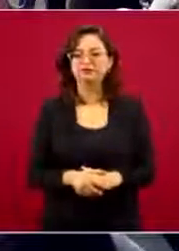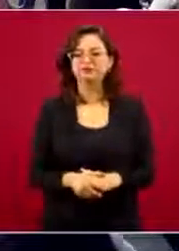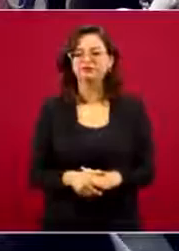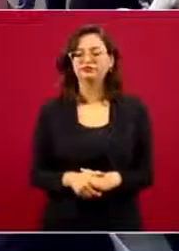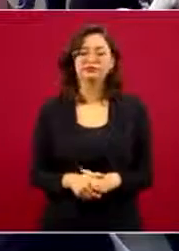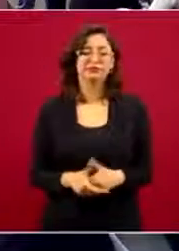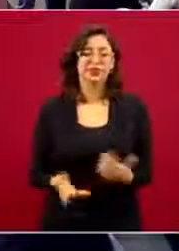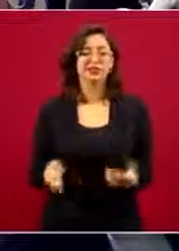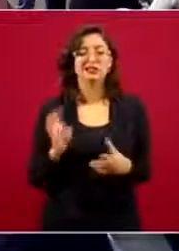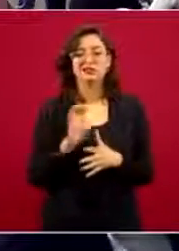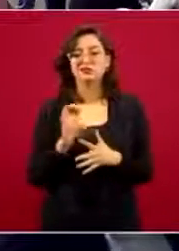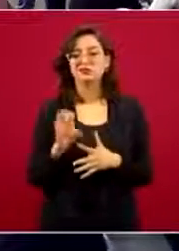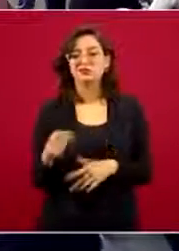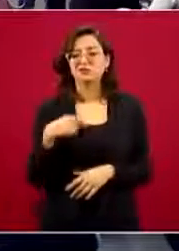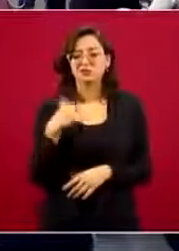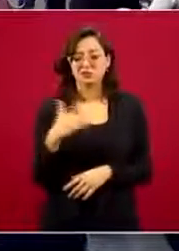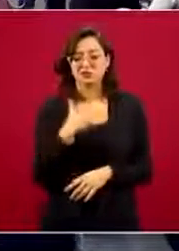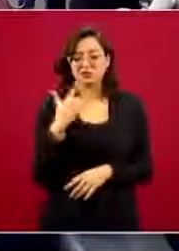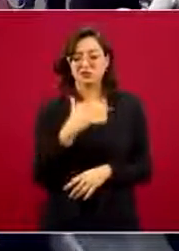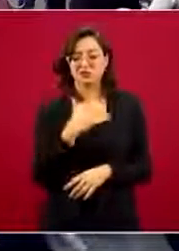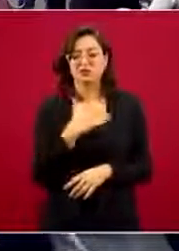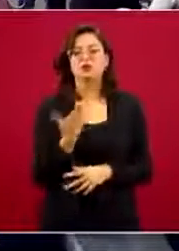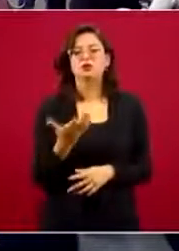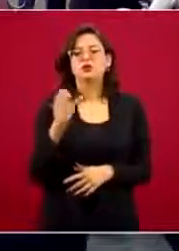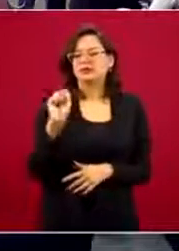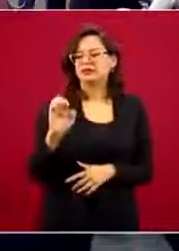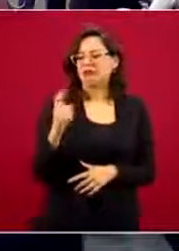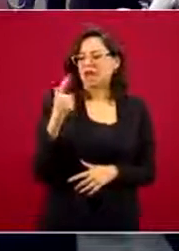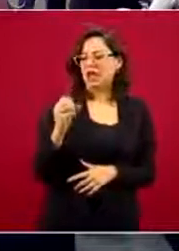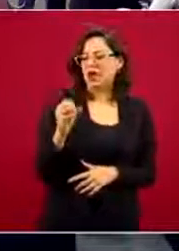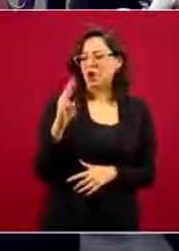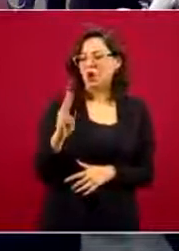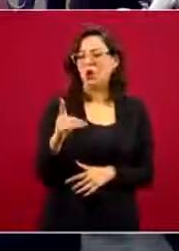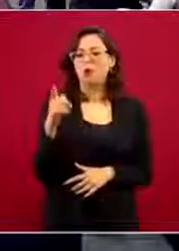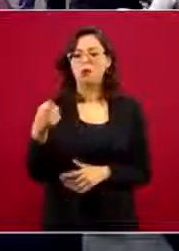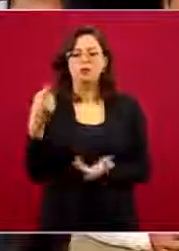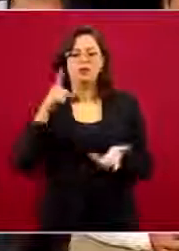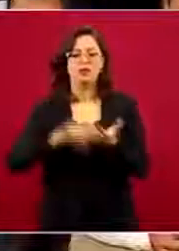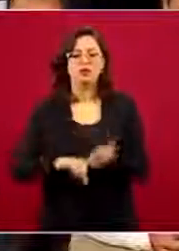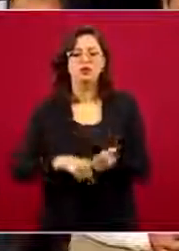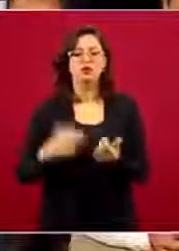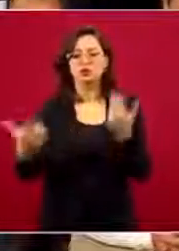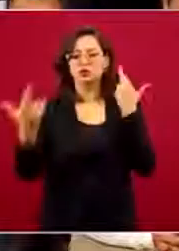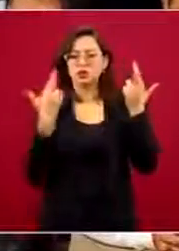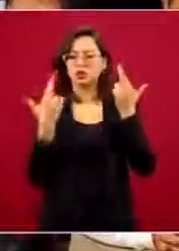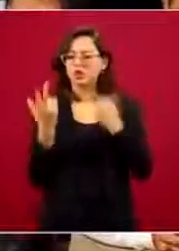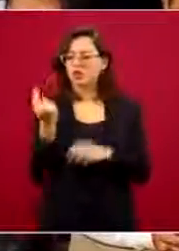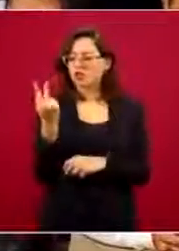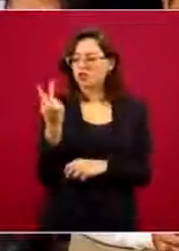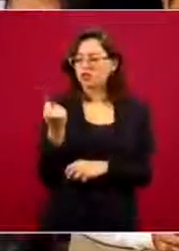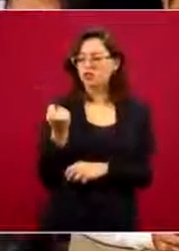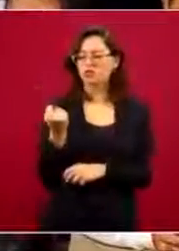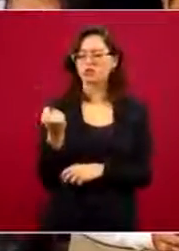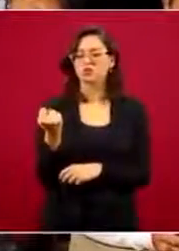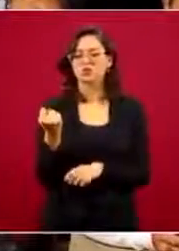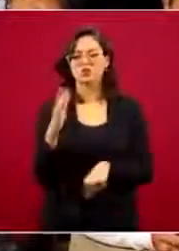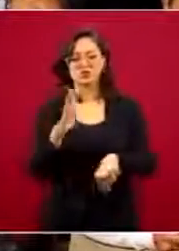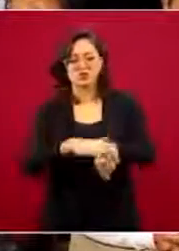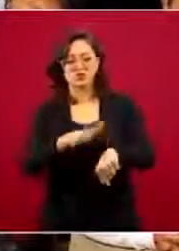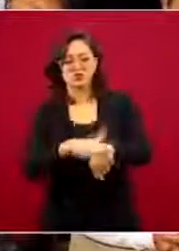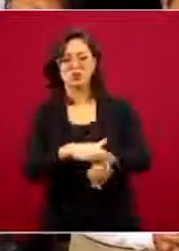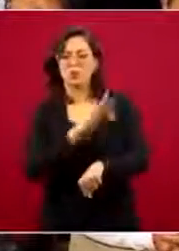pregunta es, ¿la Secretaría de Gobernación, a través de radio y televisión, podría hacerles un